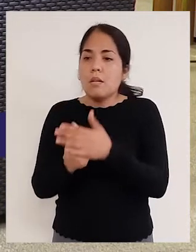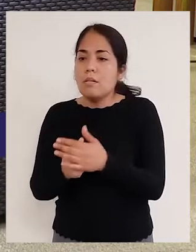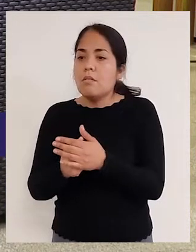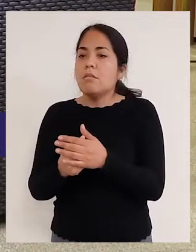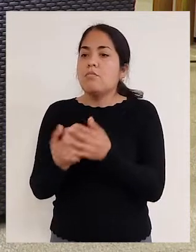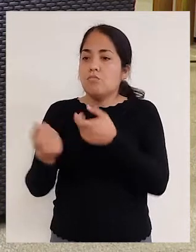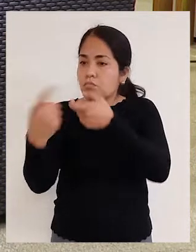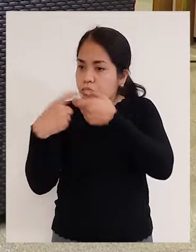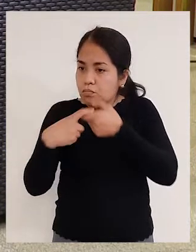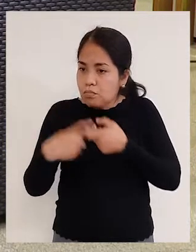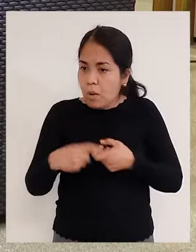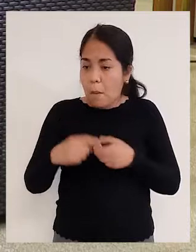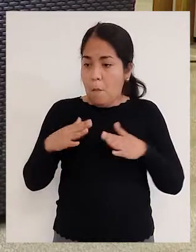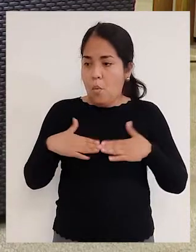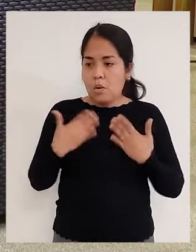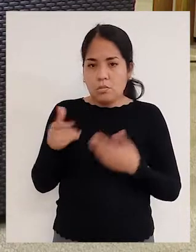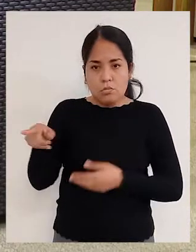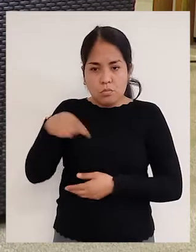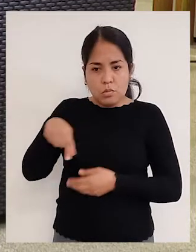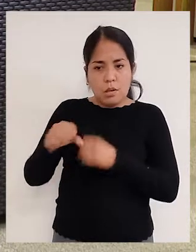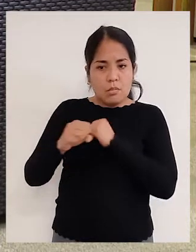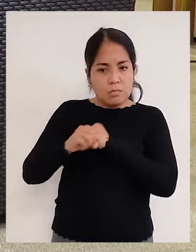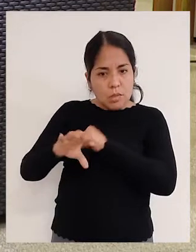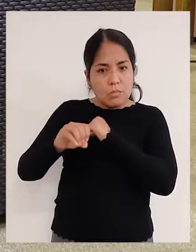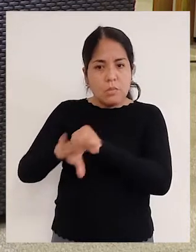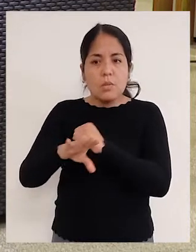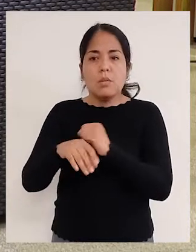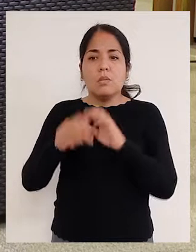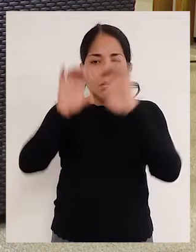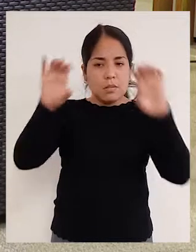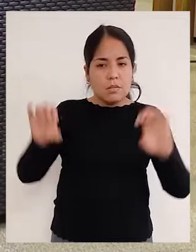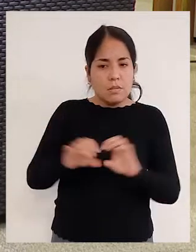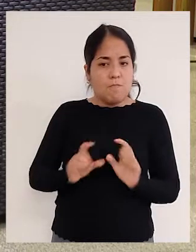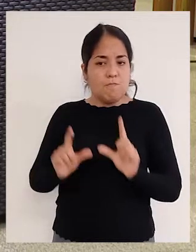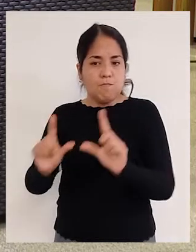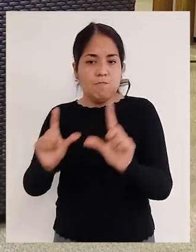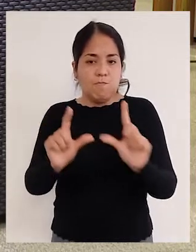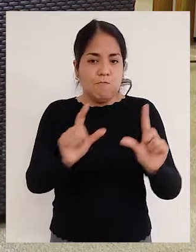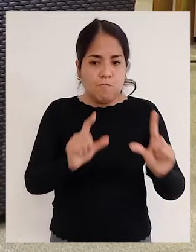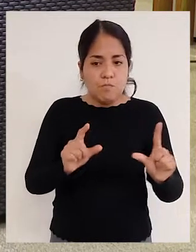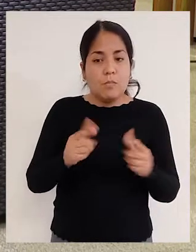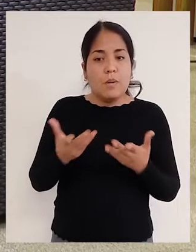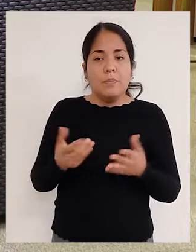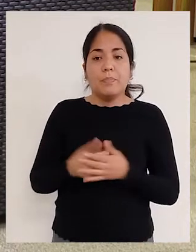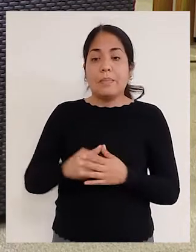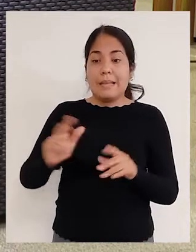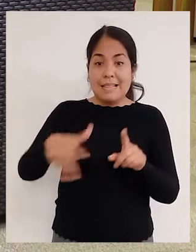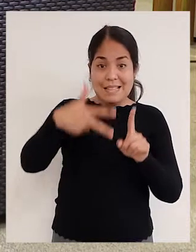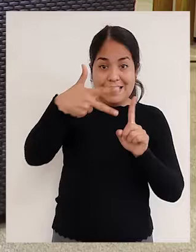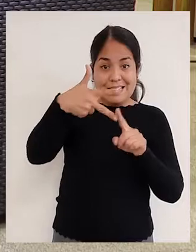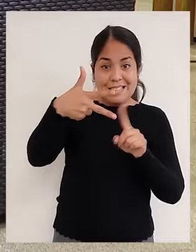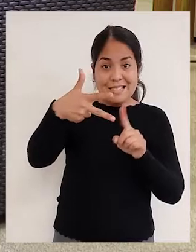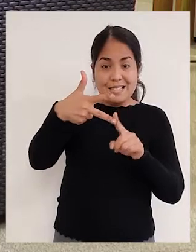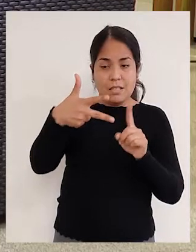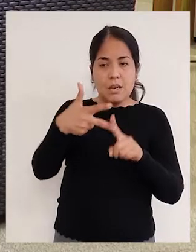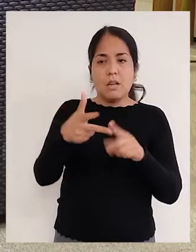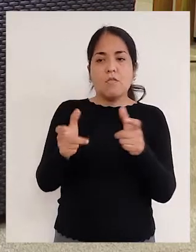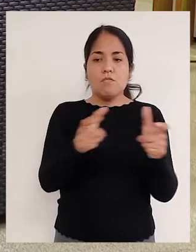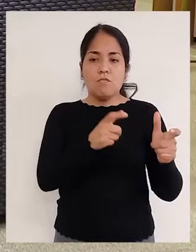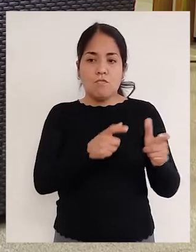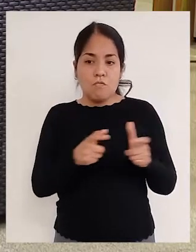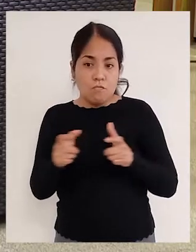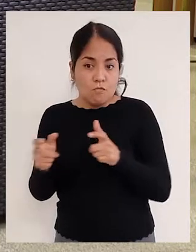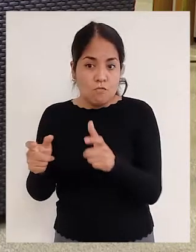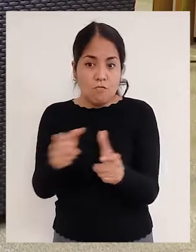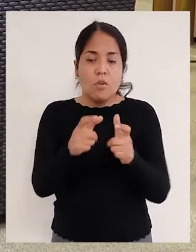podrían tener una presunta discapacidad para activar las campañas de certificación de la discapacidad. Nuestro tercer módulo es el